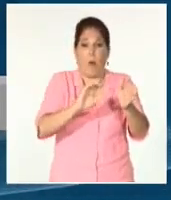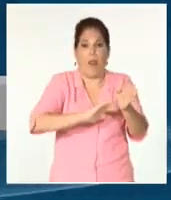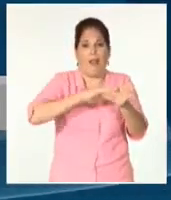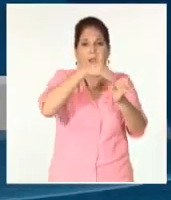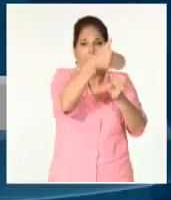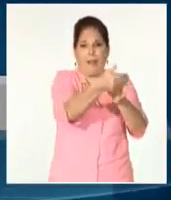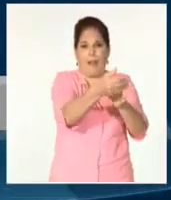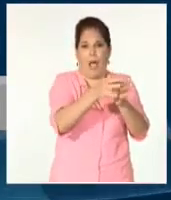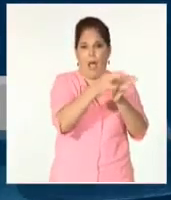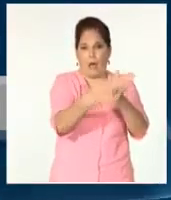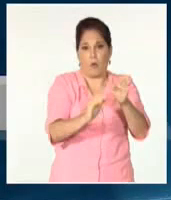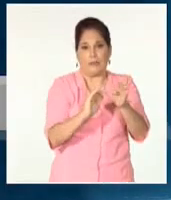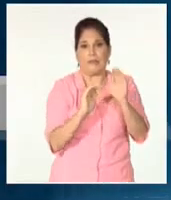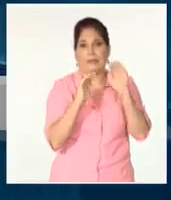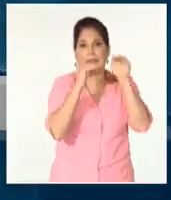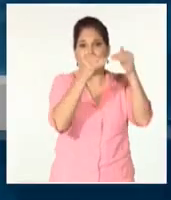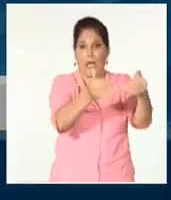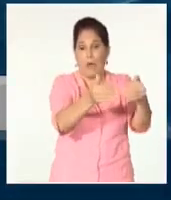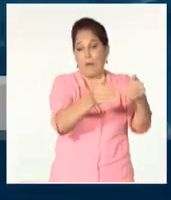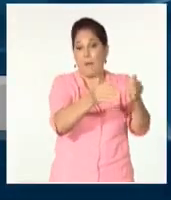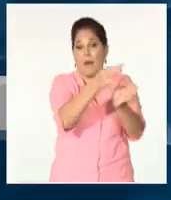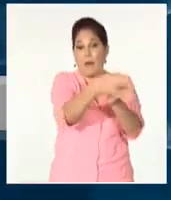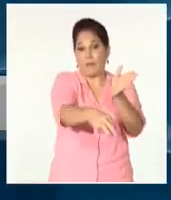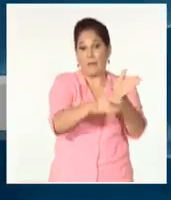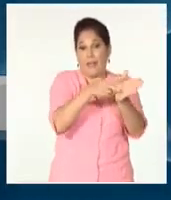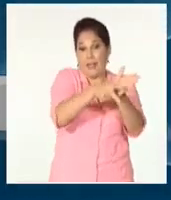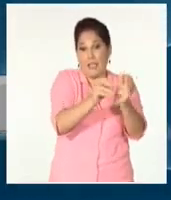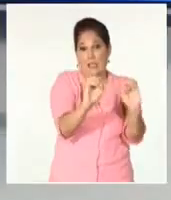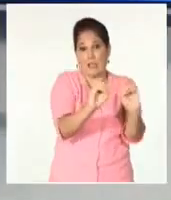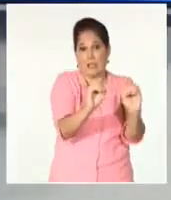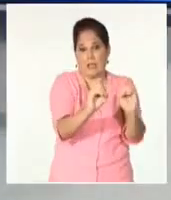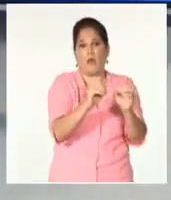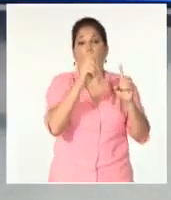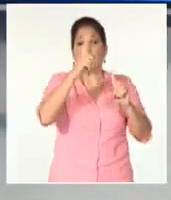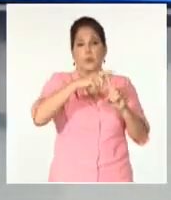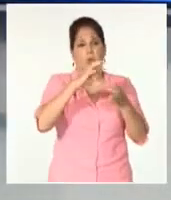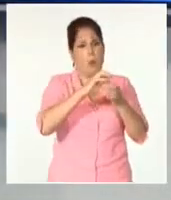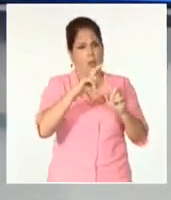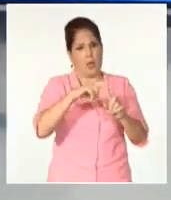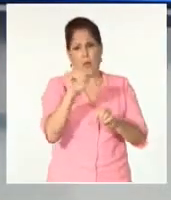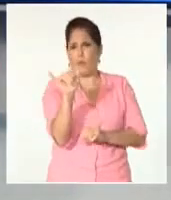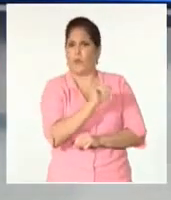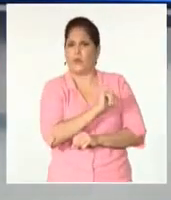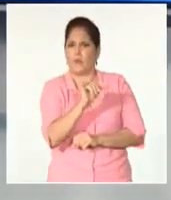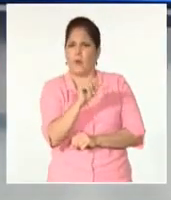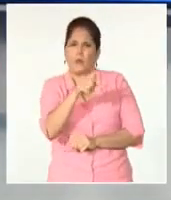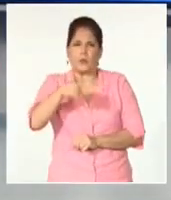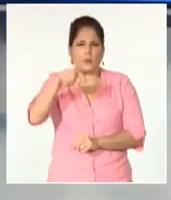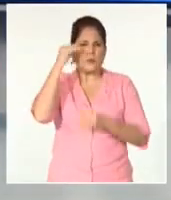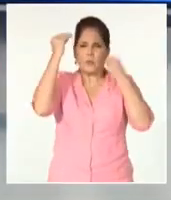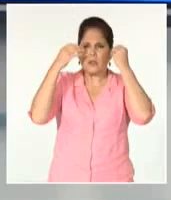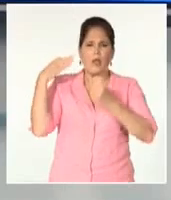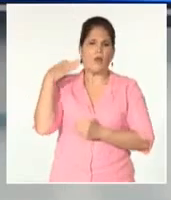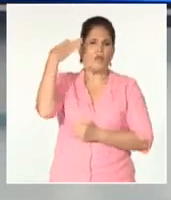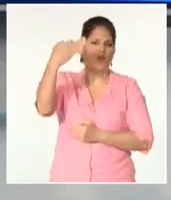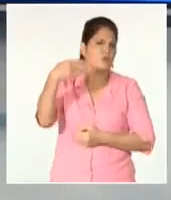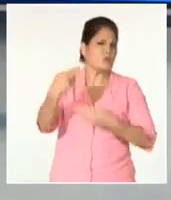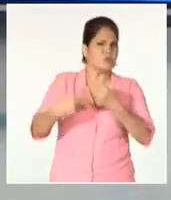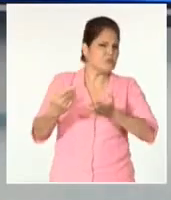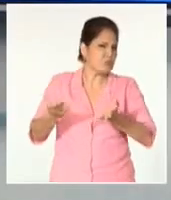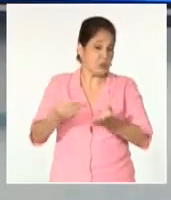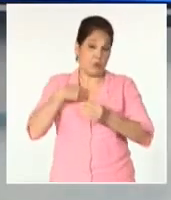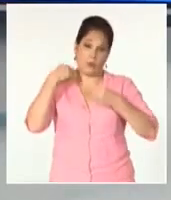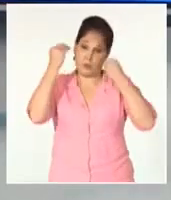esto mismo ha estado ocurriendo en La Astuna y en Guantanamo. Y bueno, ¿cuáles son las perspectivas? Eso, porque estoy